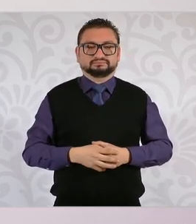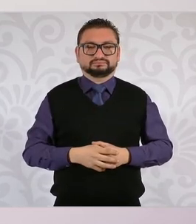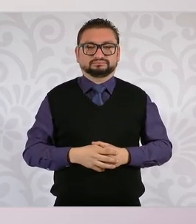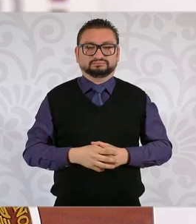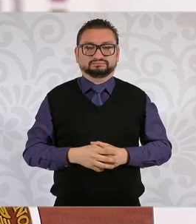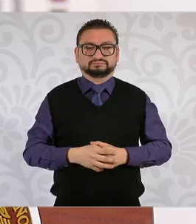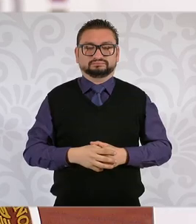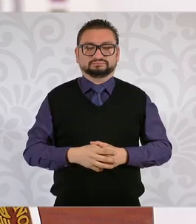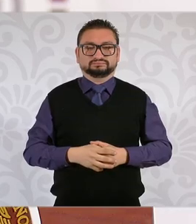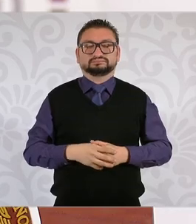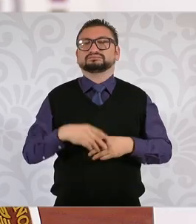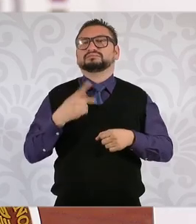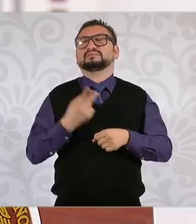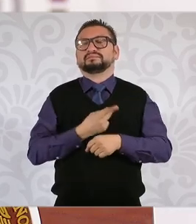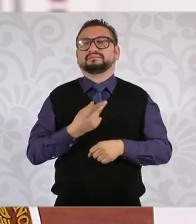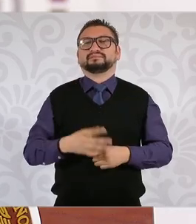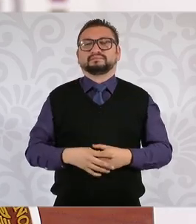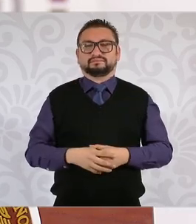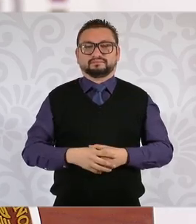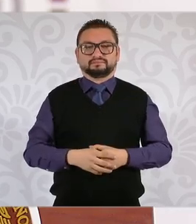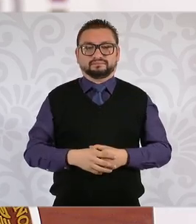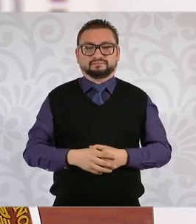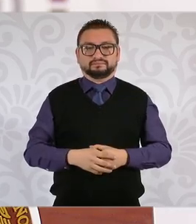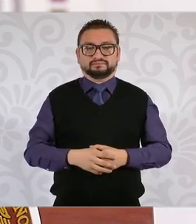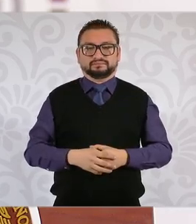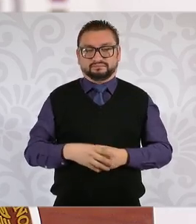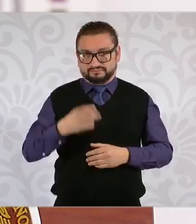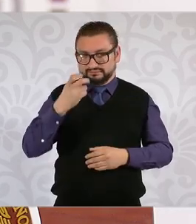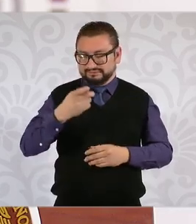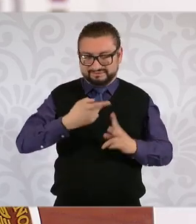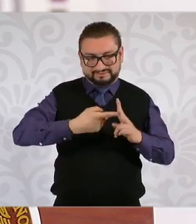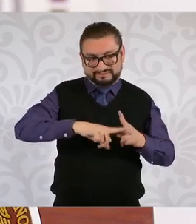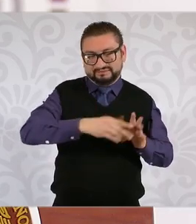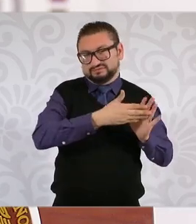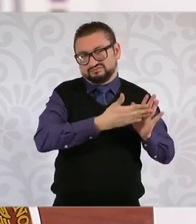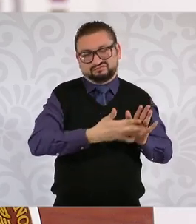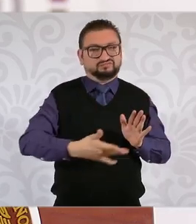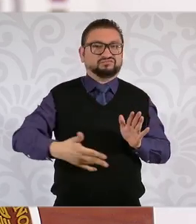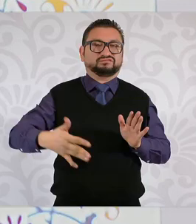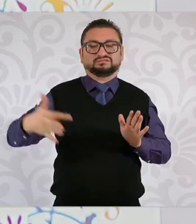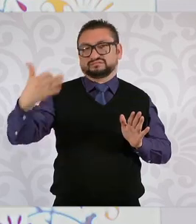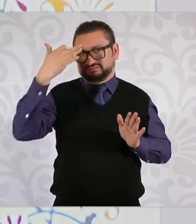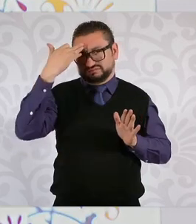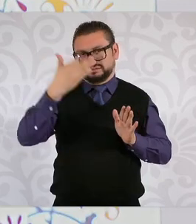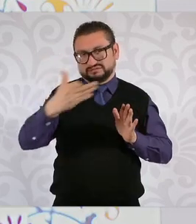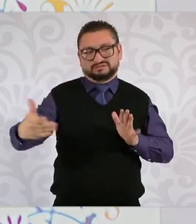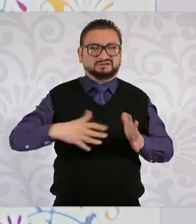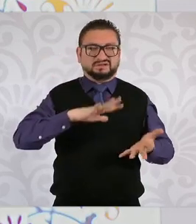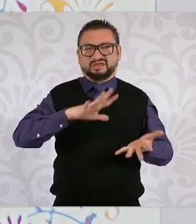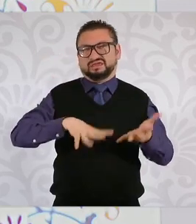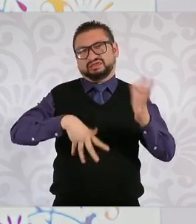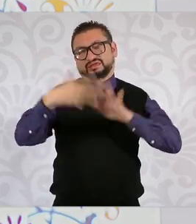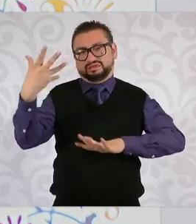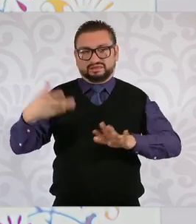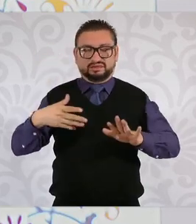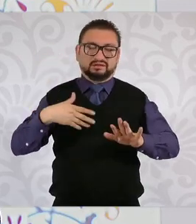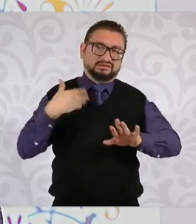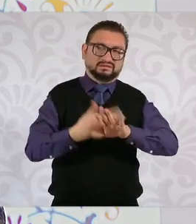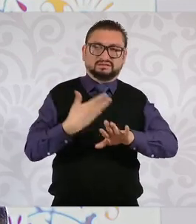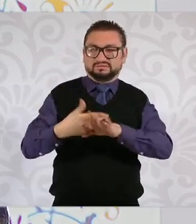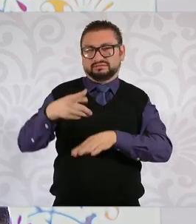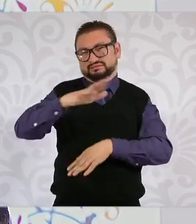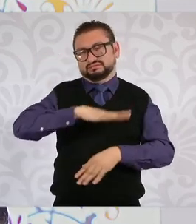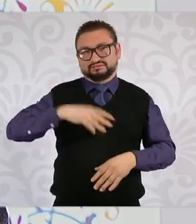¿Qué pasó? Y a partir de ahí se desata una ola de violencia en Sinaloa.